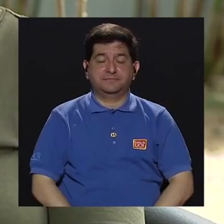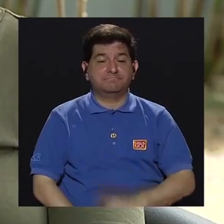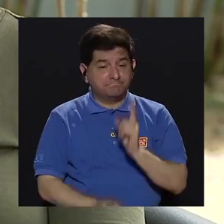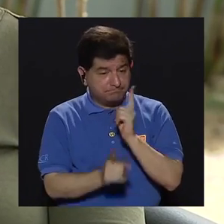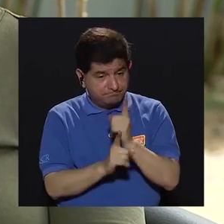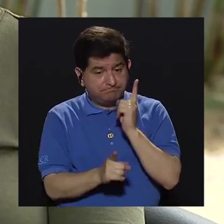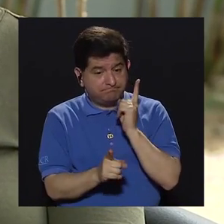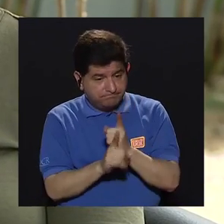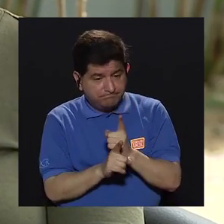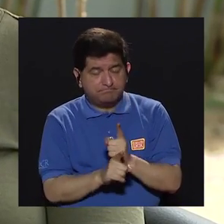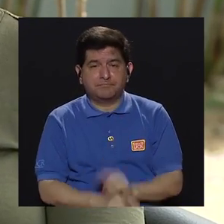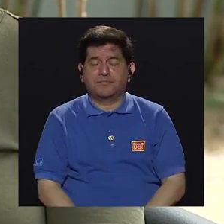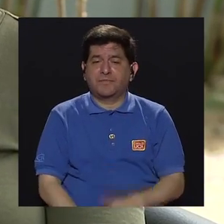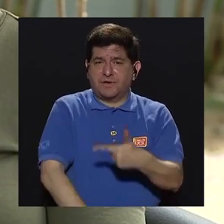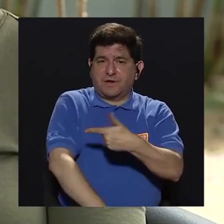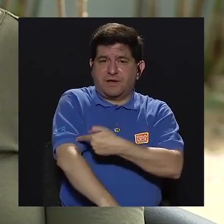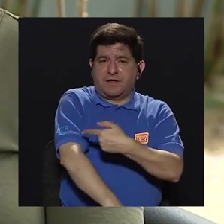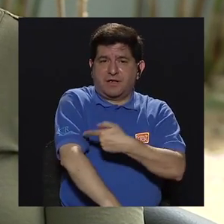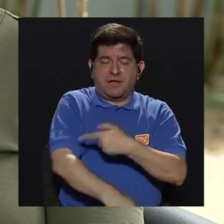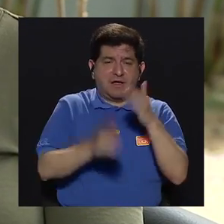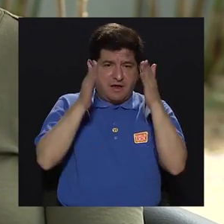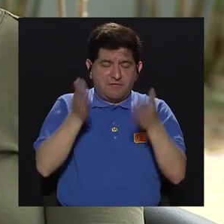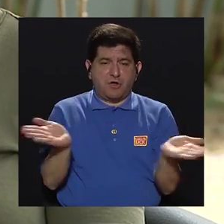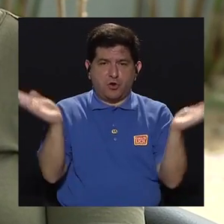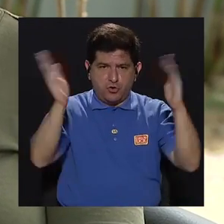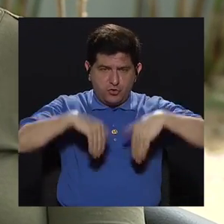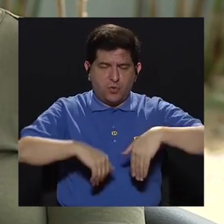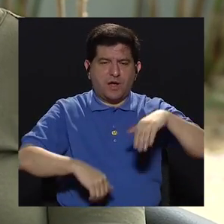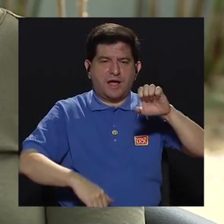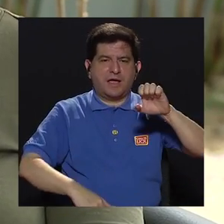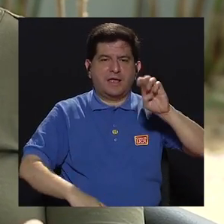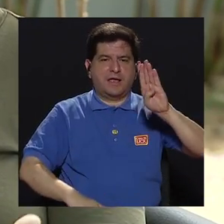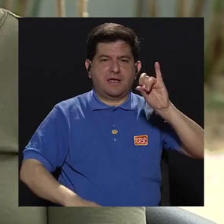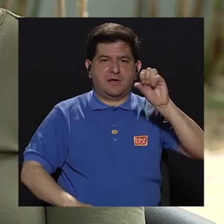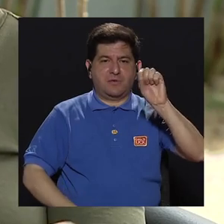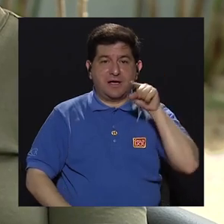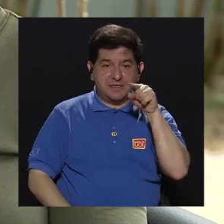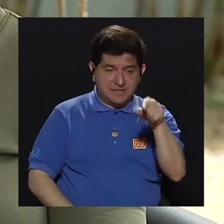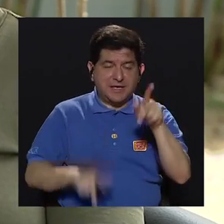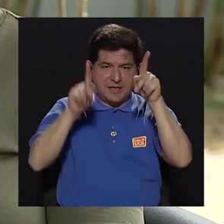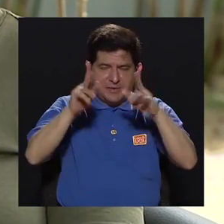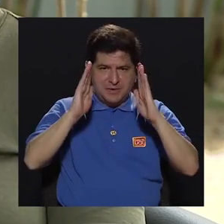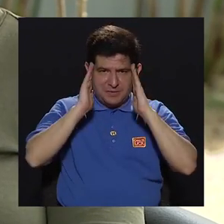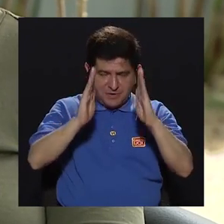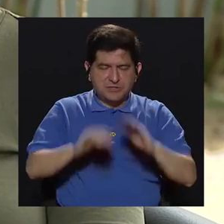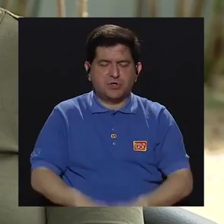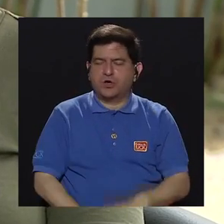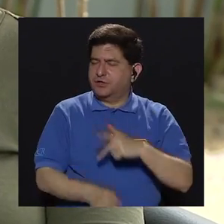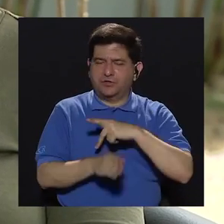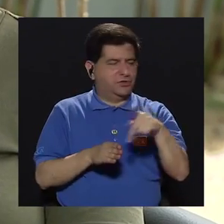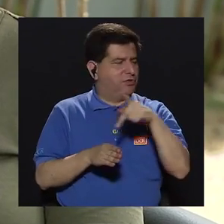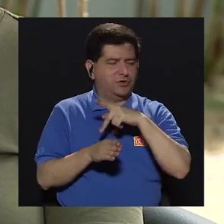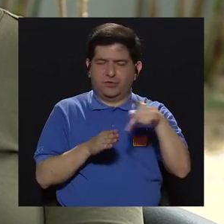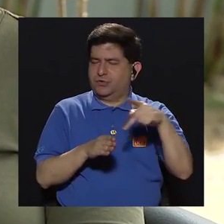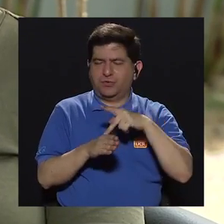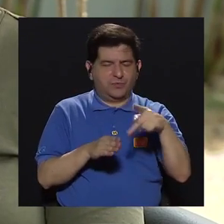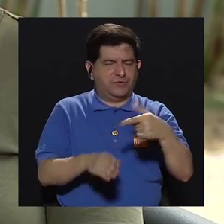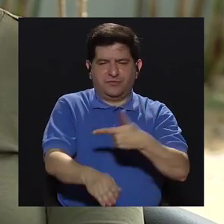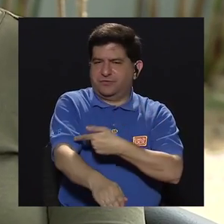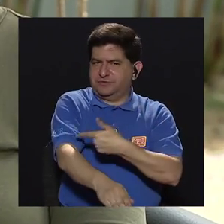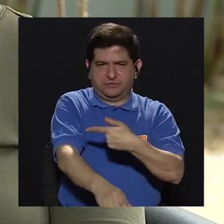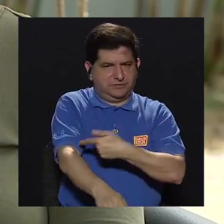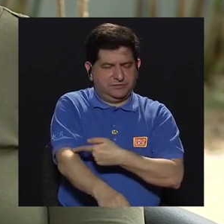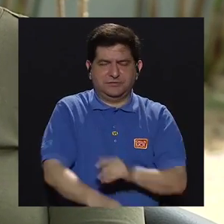que si bien es cierto, no hay enfermeros en los EVAE, las personas que les atienden a ustedes en los EVAE no son profesionales en